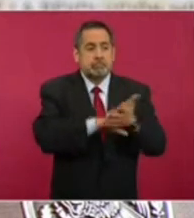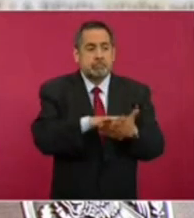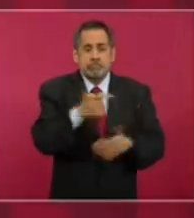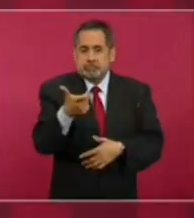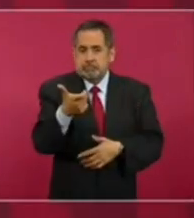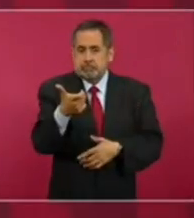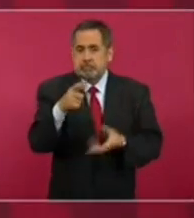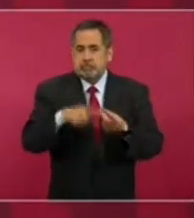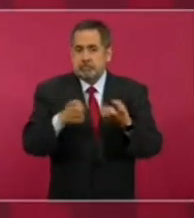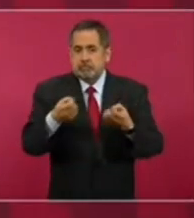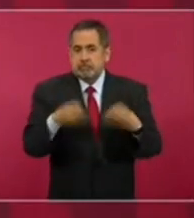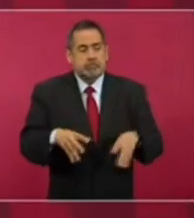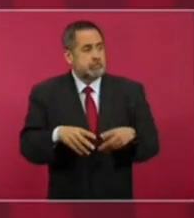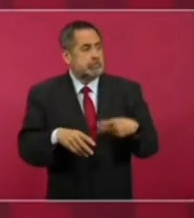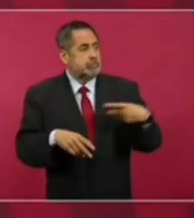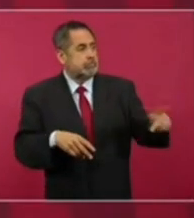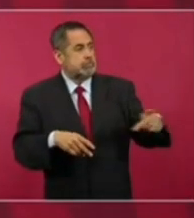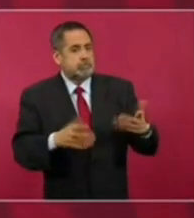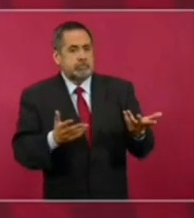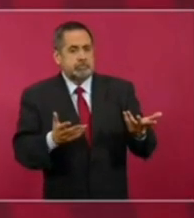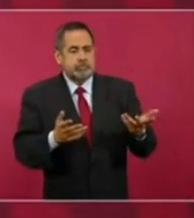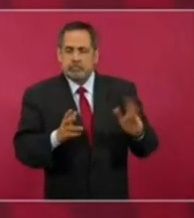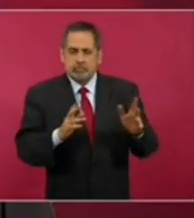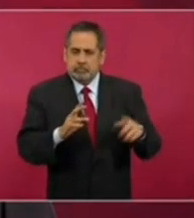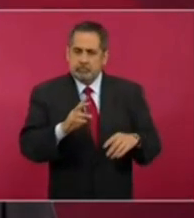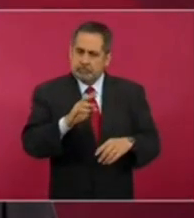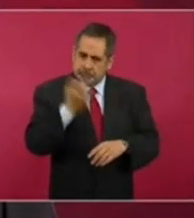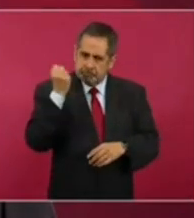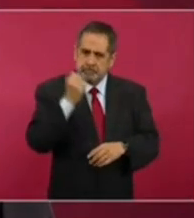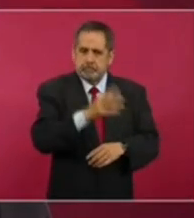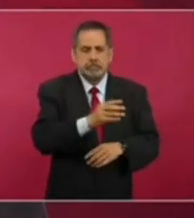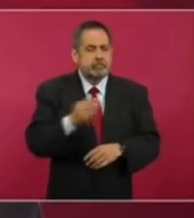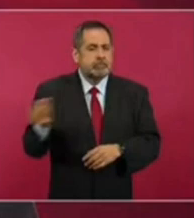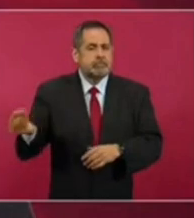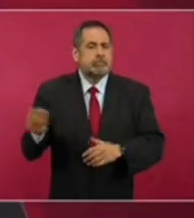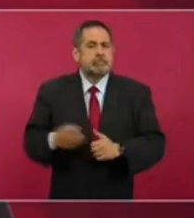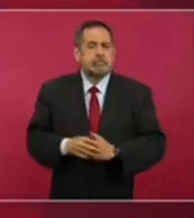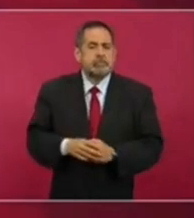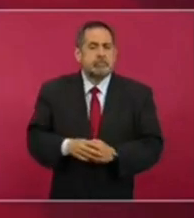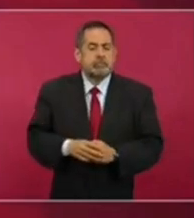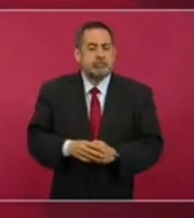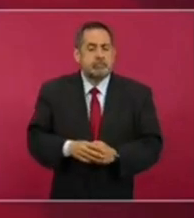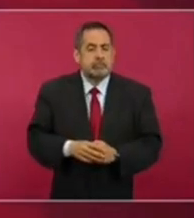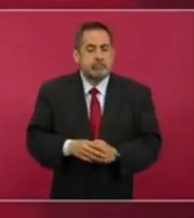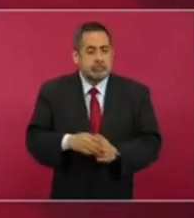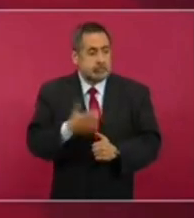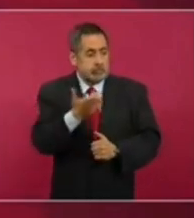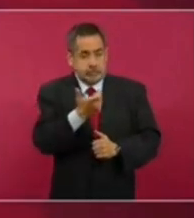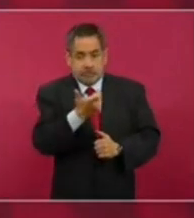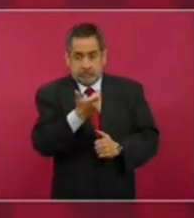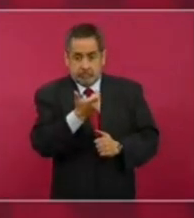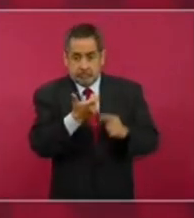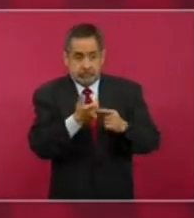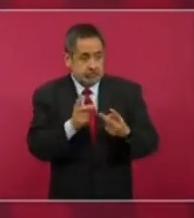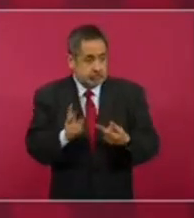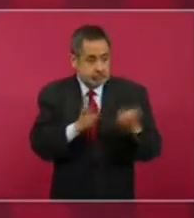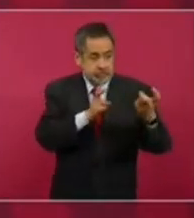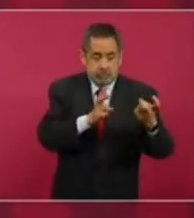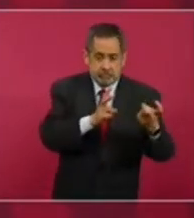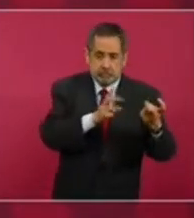si es dinero mal habido, pues